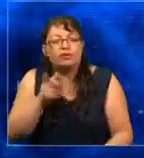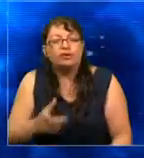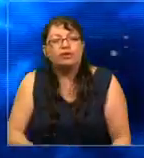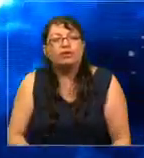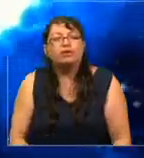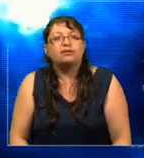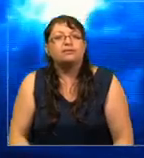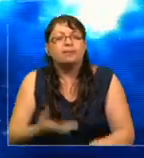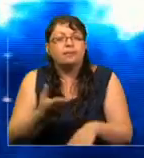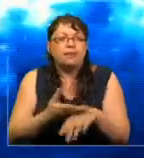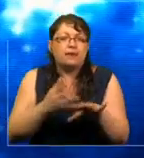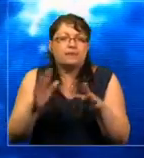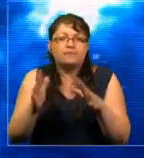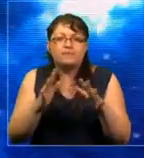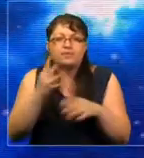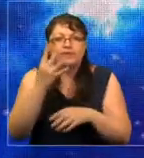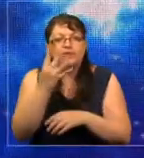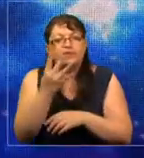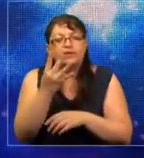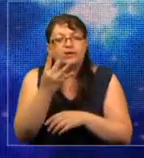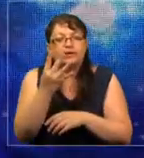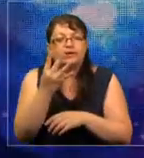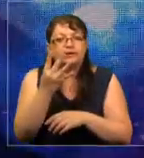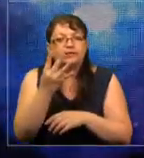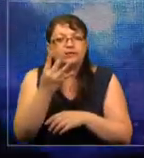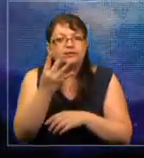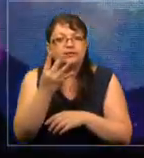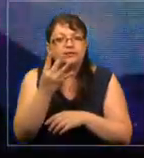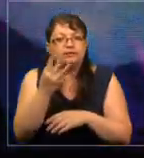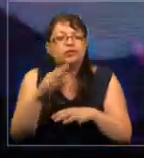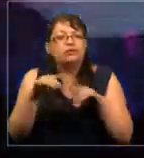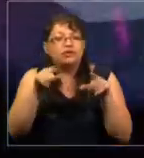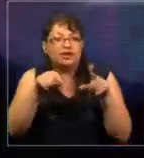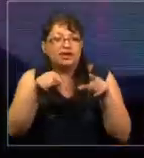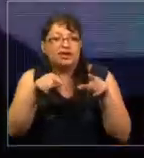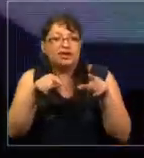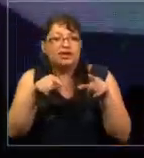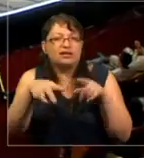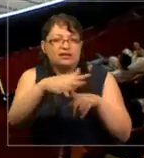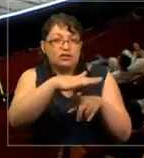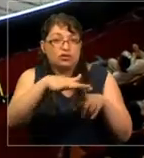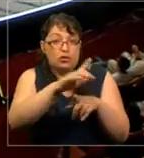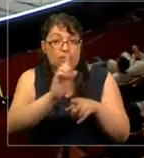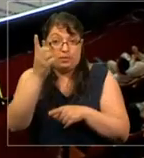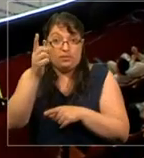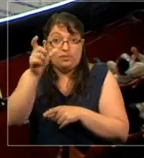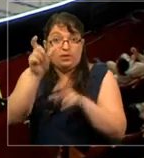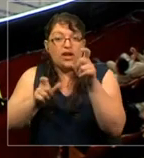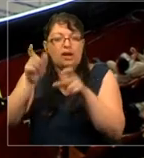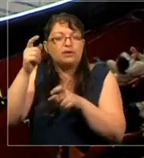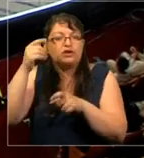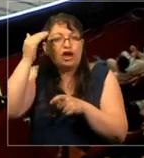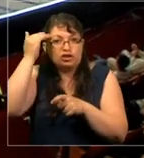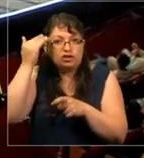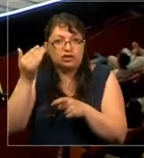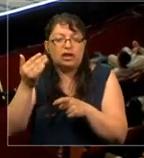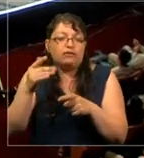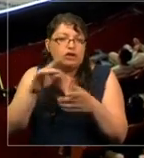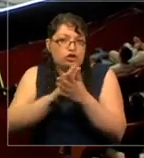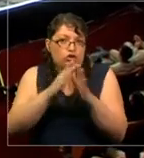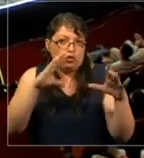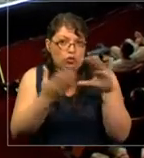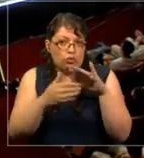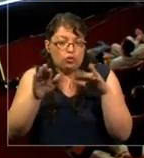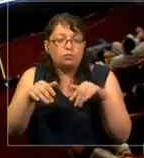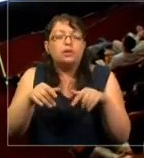Existen como cuatro elementos en este fenómeno. El primero, las personas no saben, y esto es mundial, quiénes los